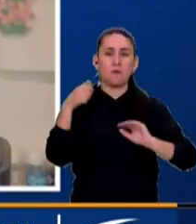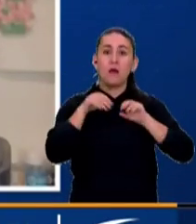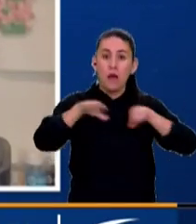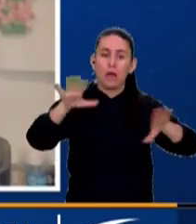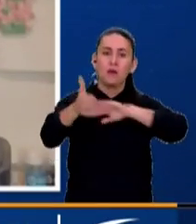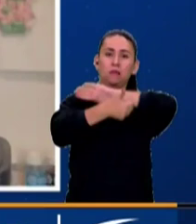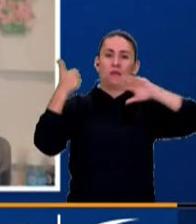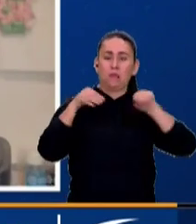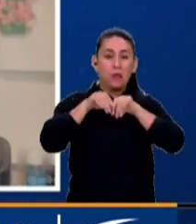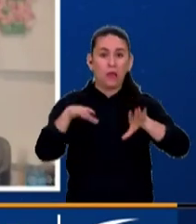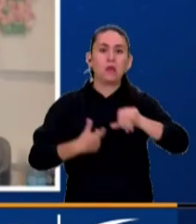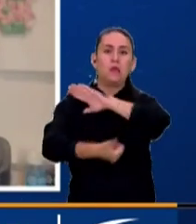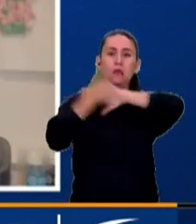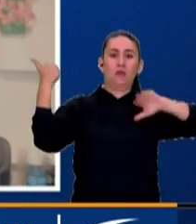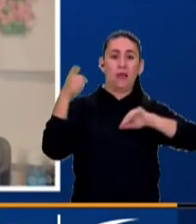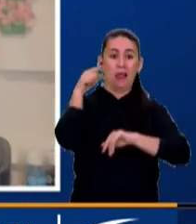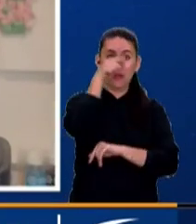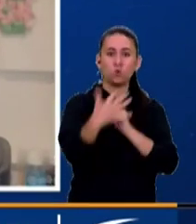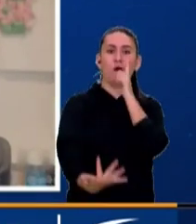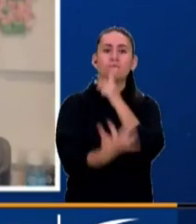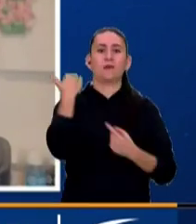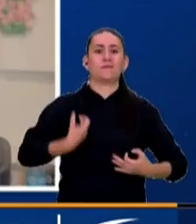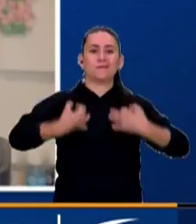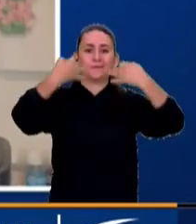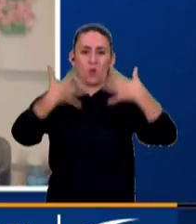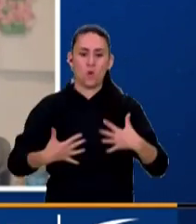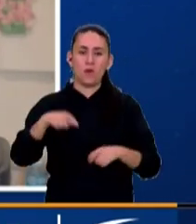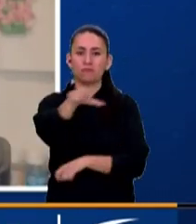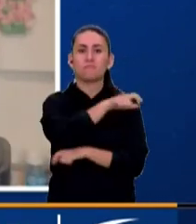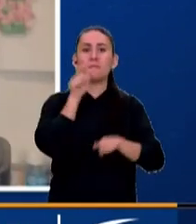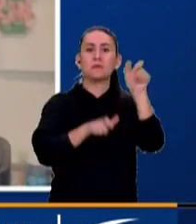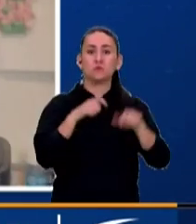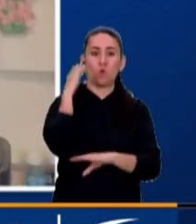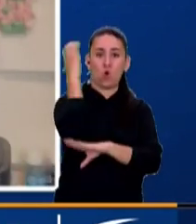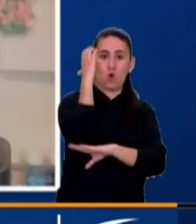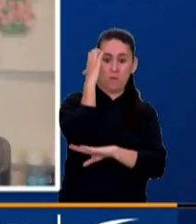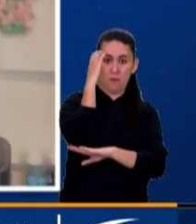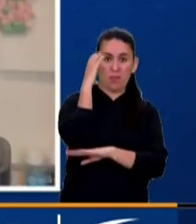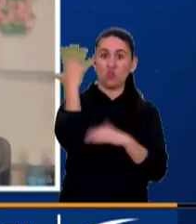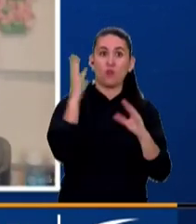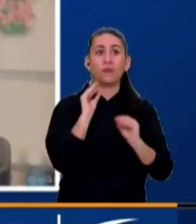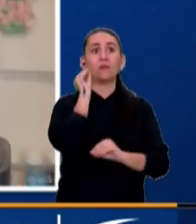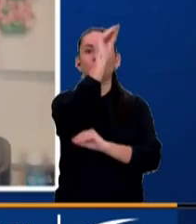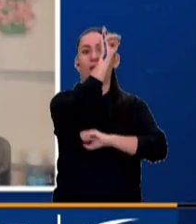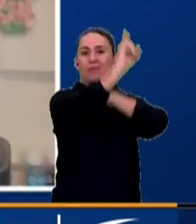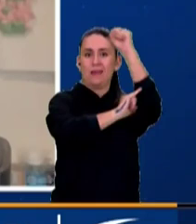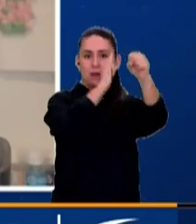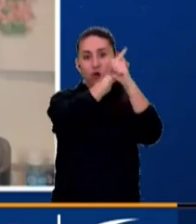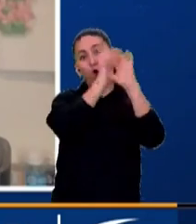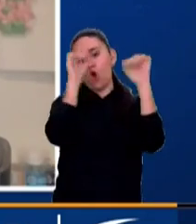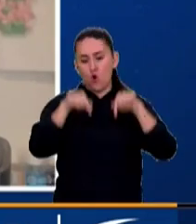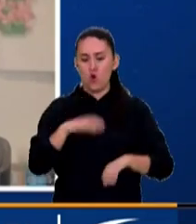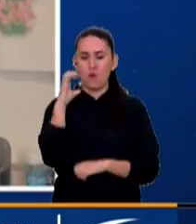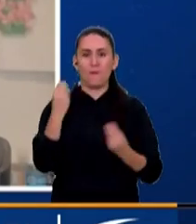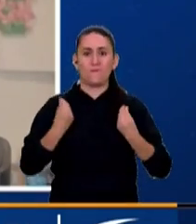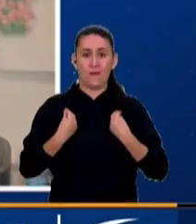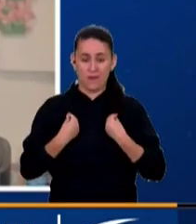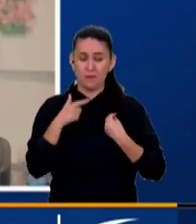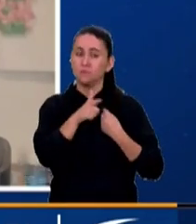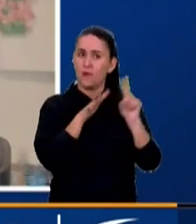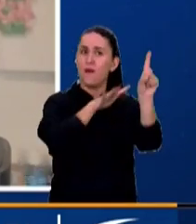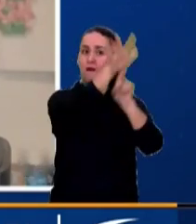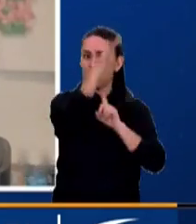ponen en riesgo la seguridad de los colombianos en el exterior y quienes vivimos en el territorio y además